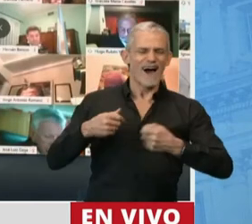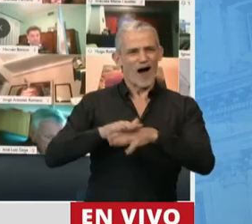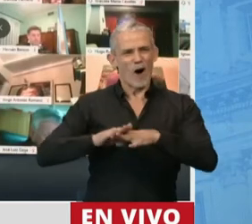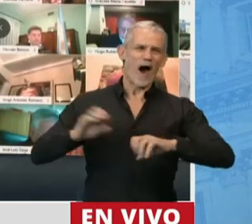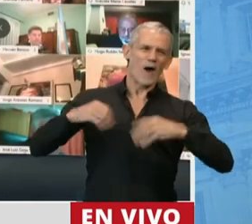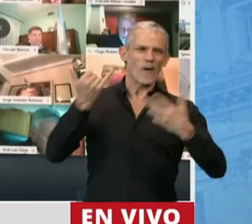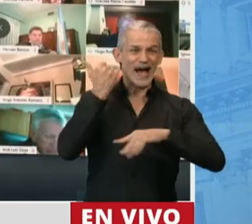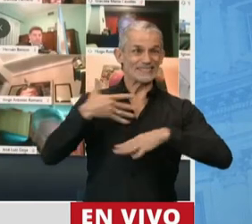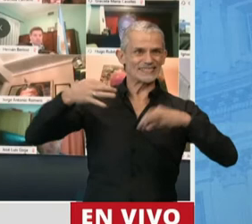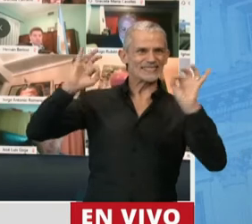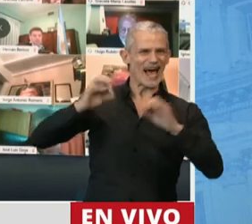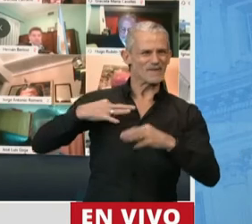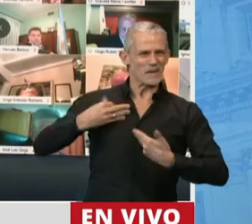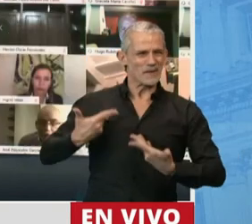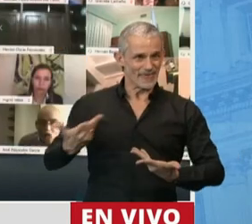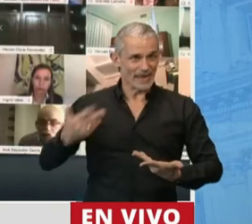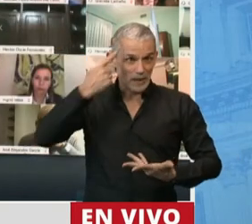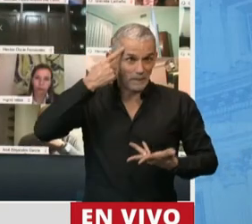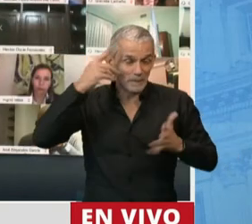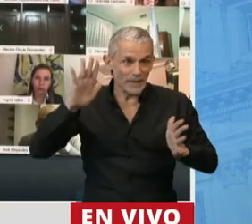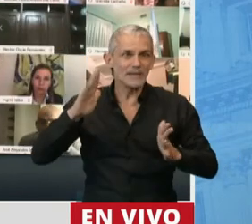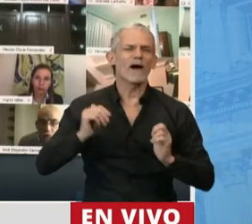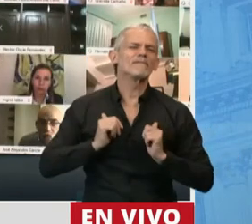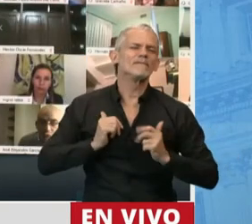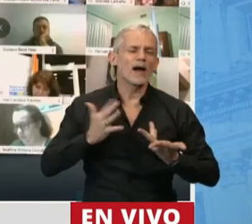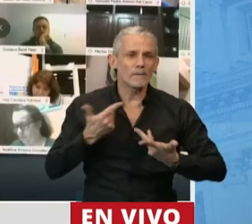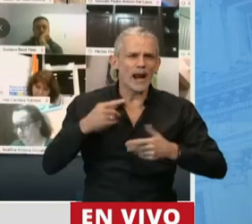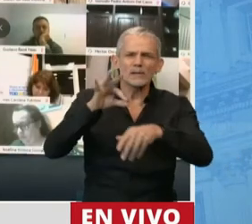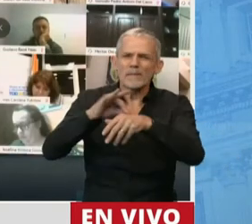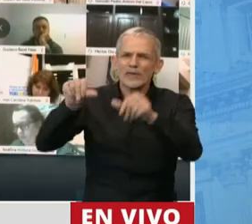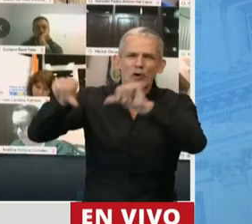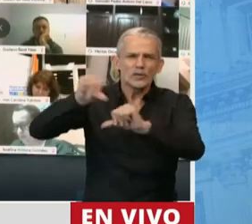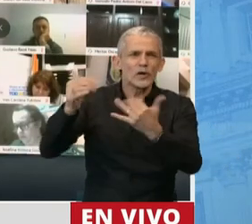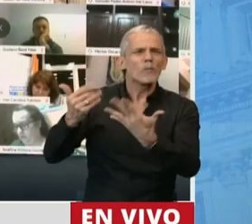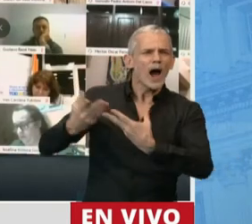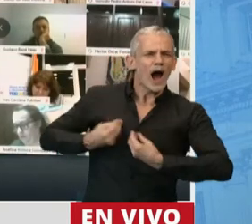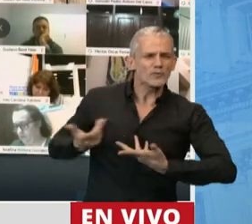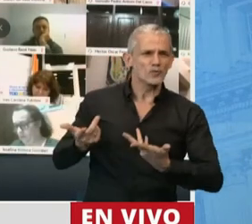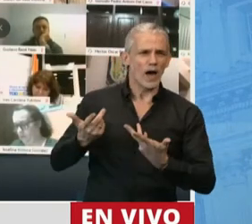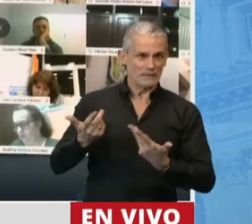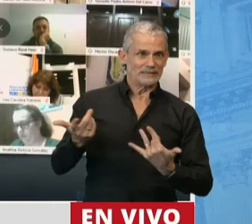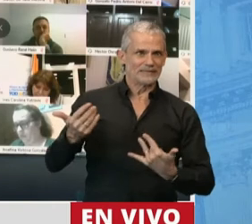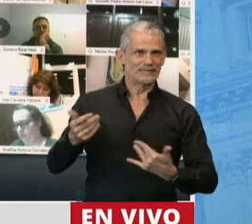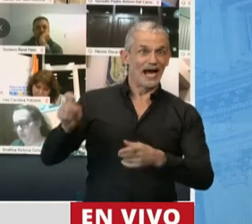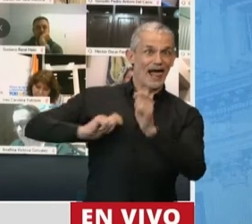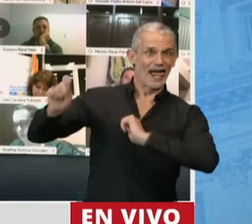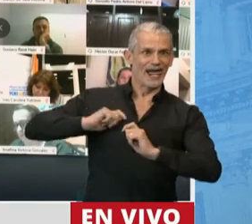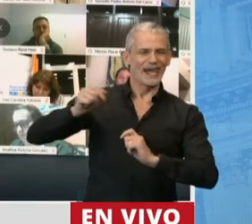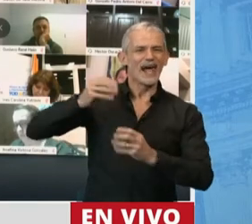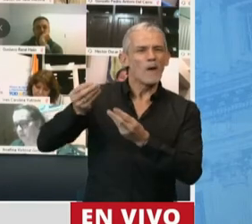sanar, que los va a recuperar y que tiene muchas esperanzas en médicos y científicos. Quiero decir también